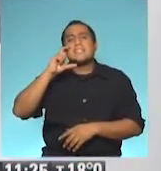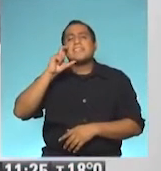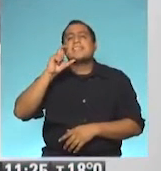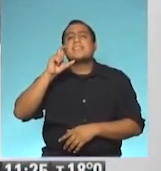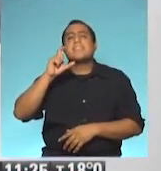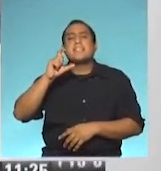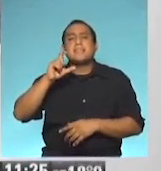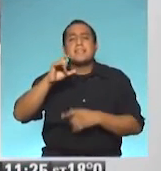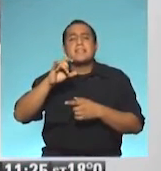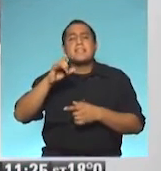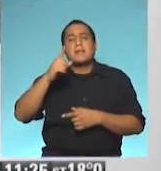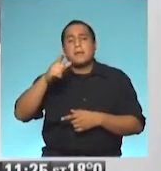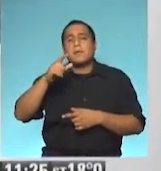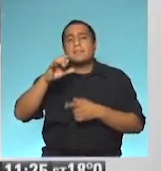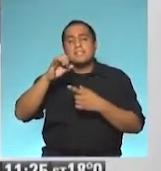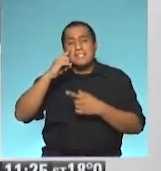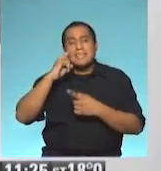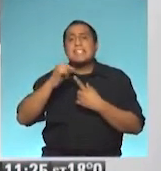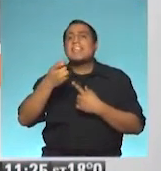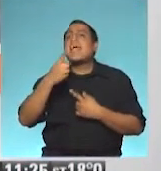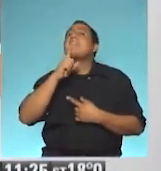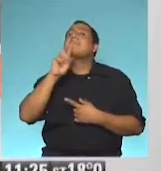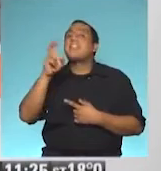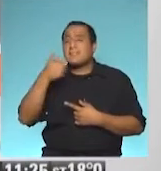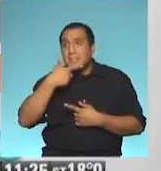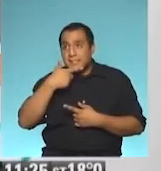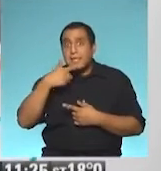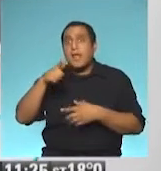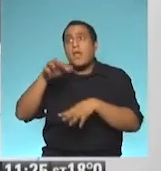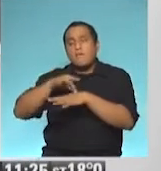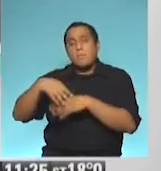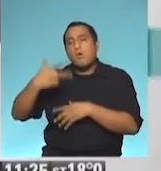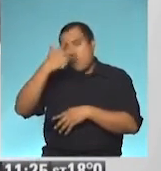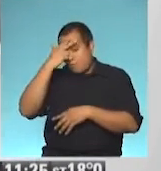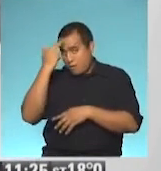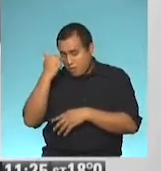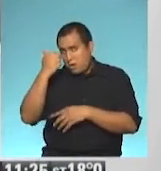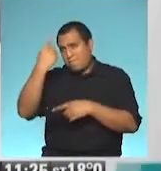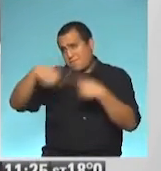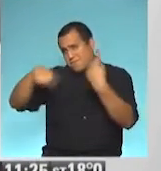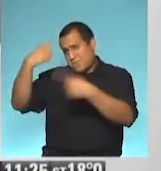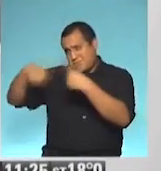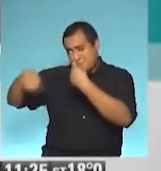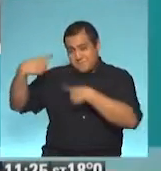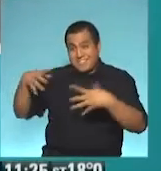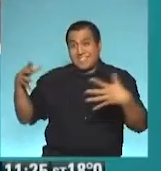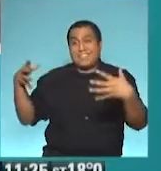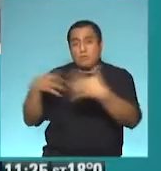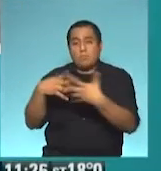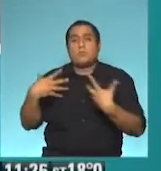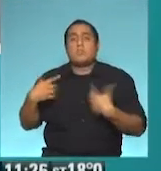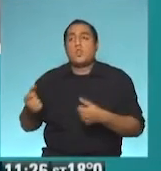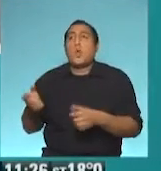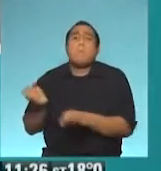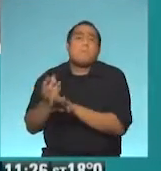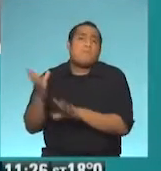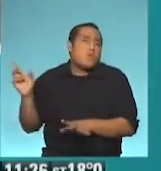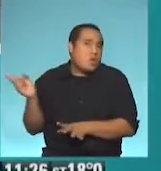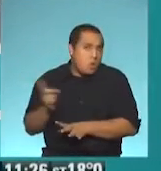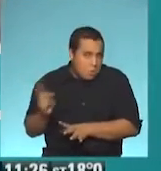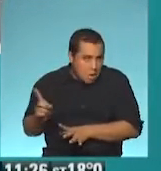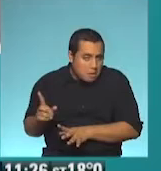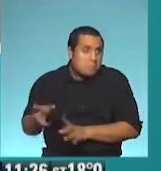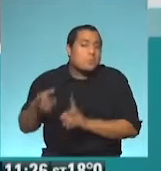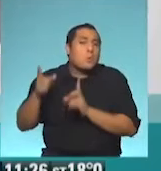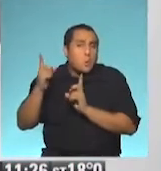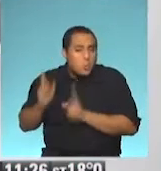asistencia al personal de salud, sea, tanto enfermería, médico, como también personal no profesional, digamos, que